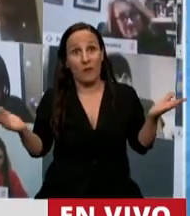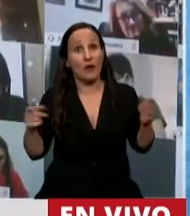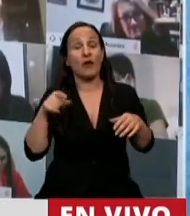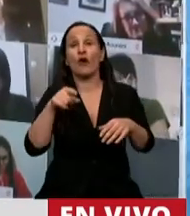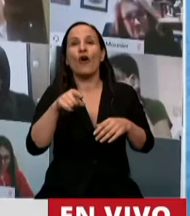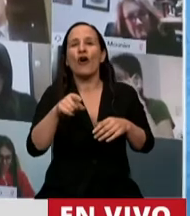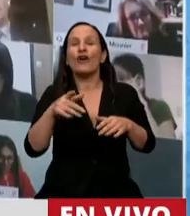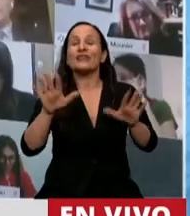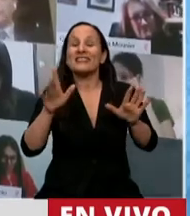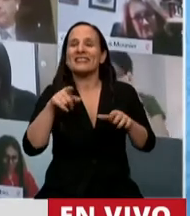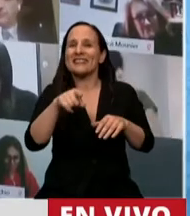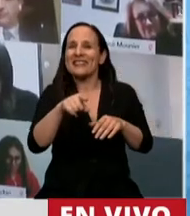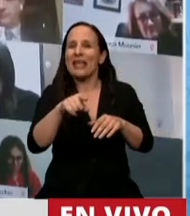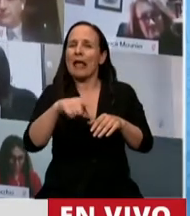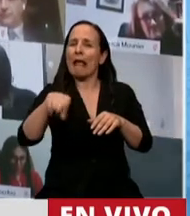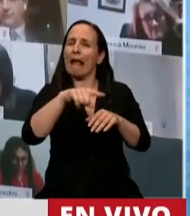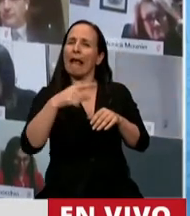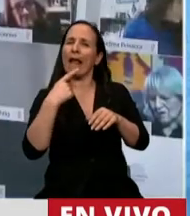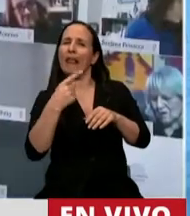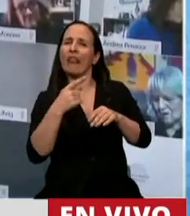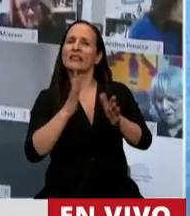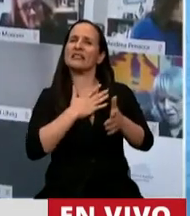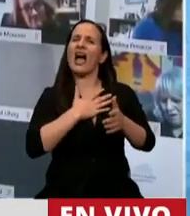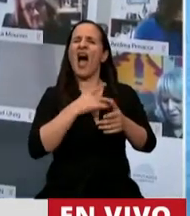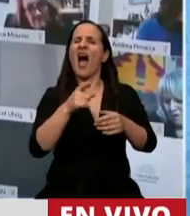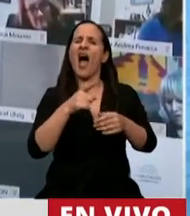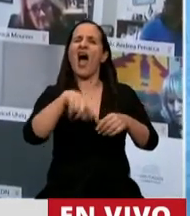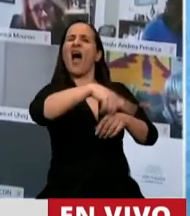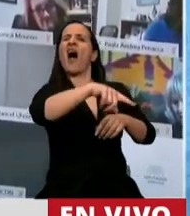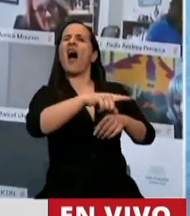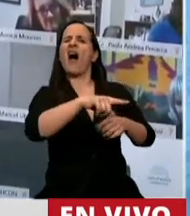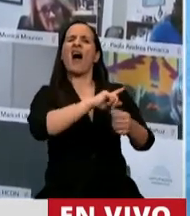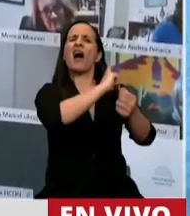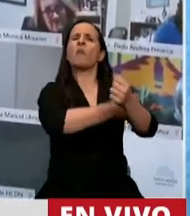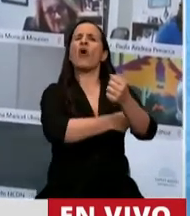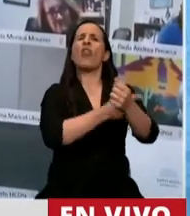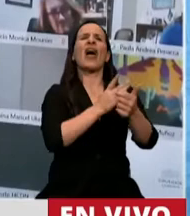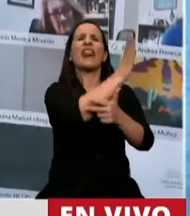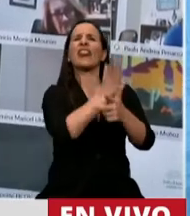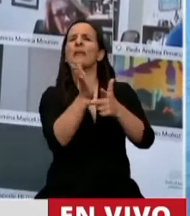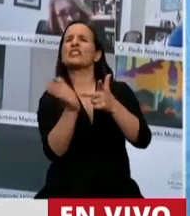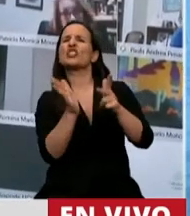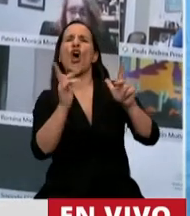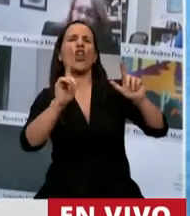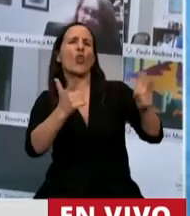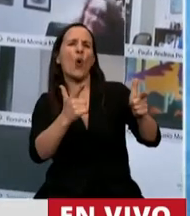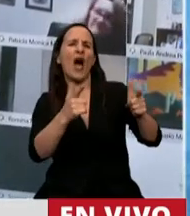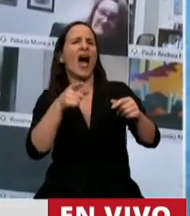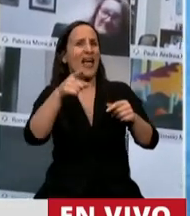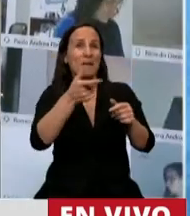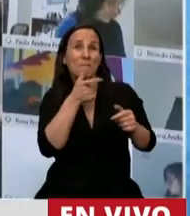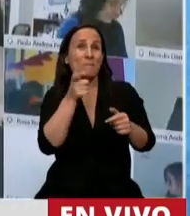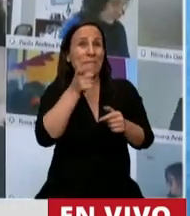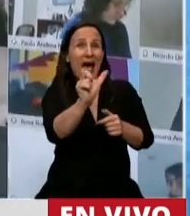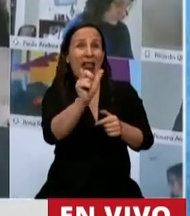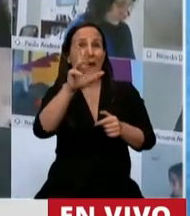vamos a quedar diciendo que nos llevamos la república puesta. Una república que se declama desde Francia y que entiende